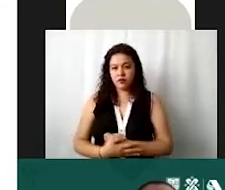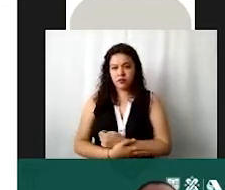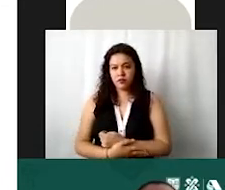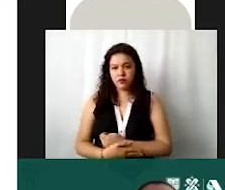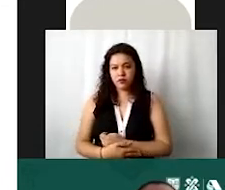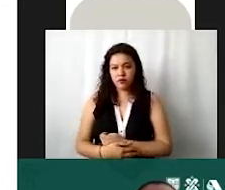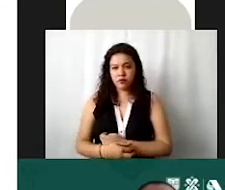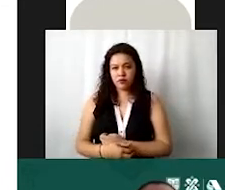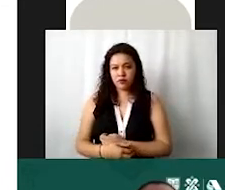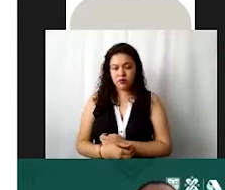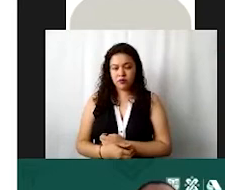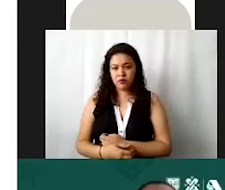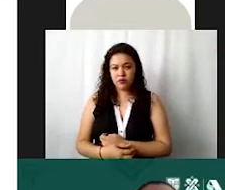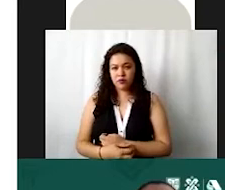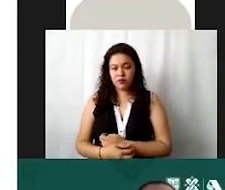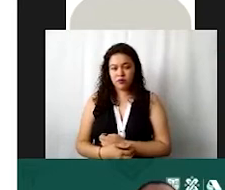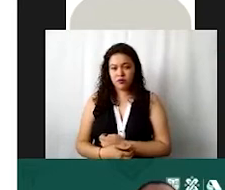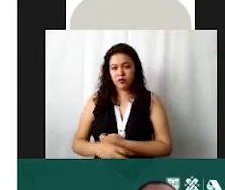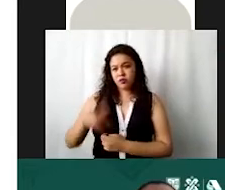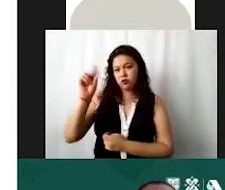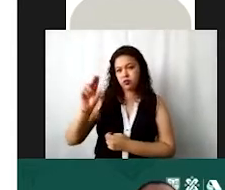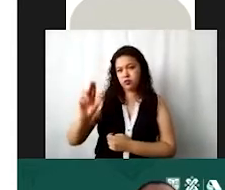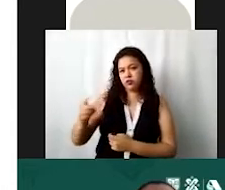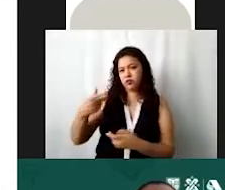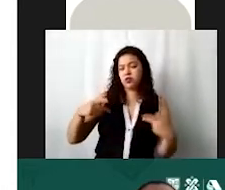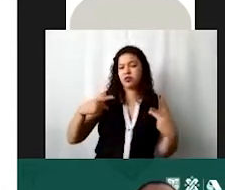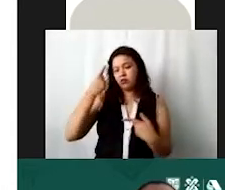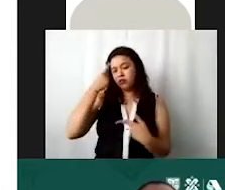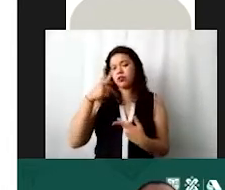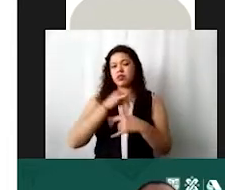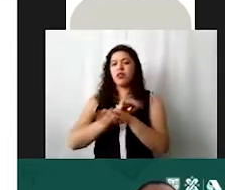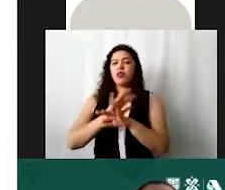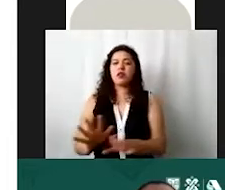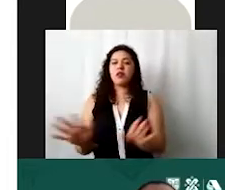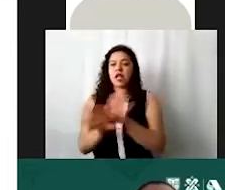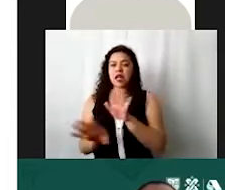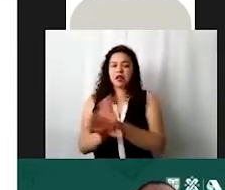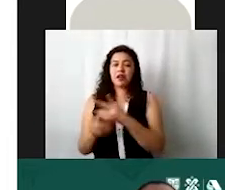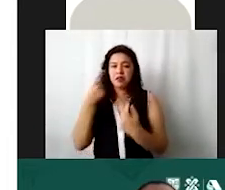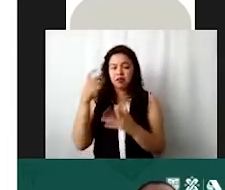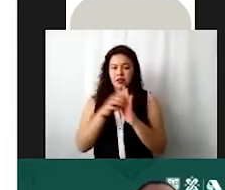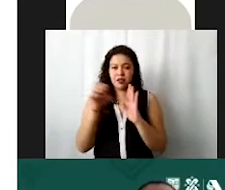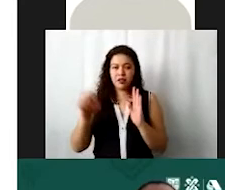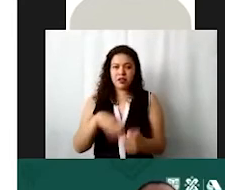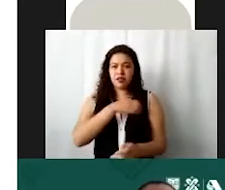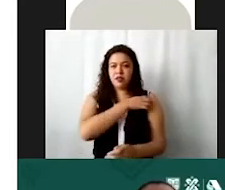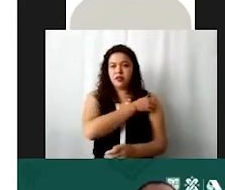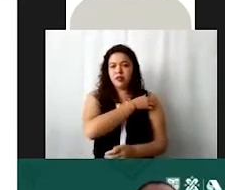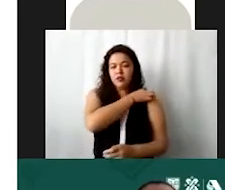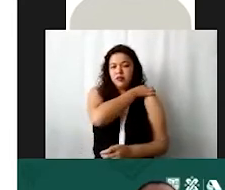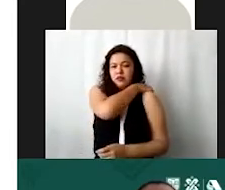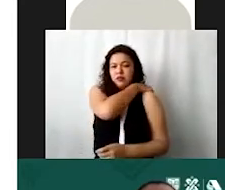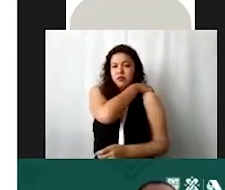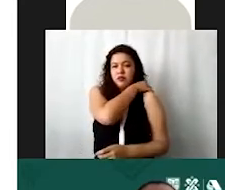precargado dice no se van a tener que meter a cada persona para actualizar su información en este ejemplo por ejemplo esta persona es de honorarios